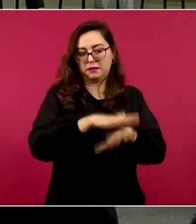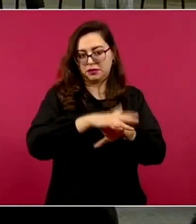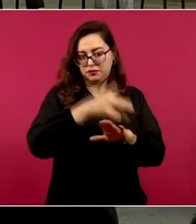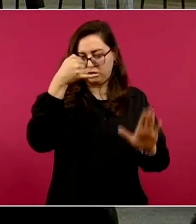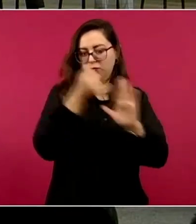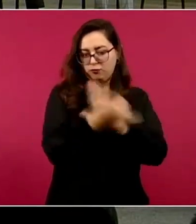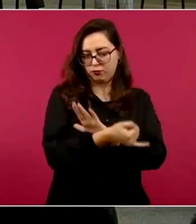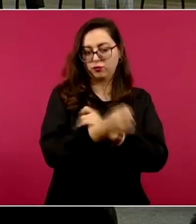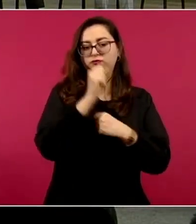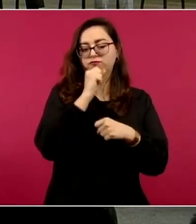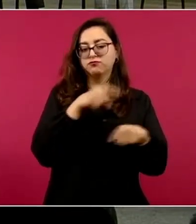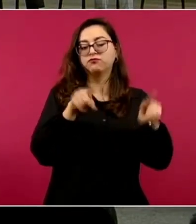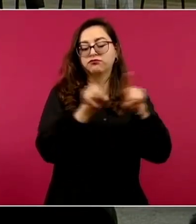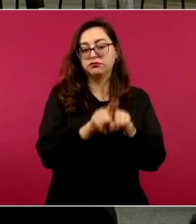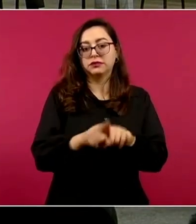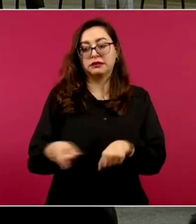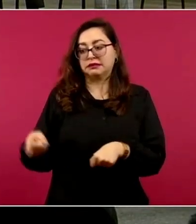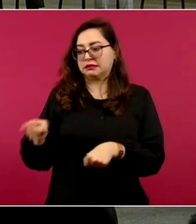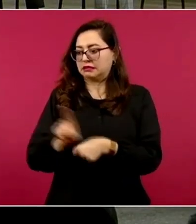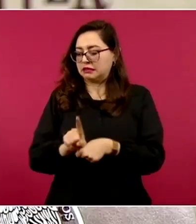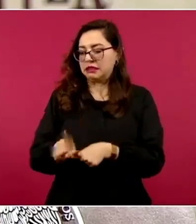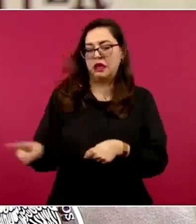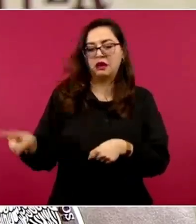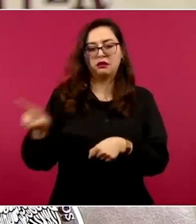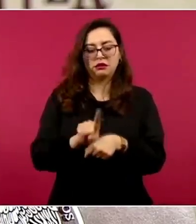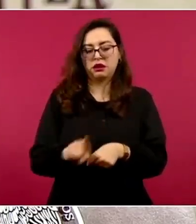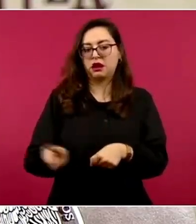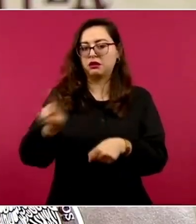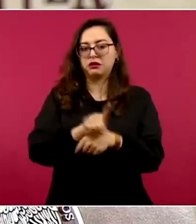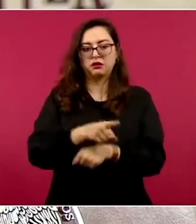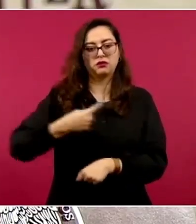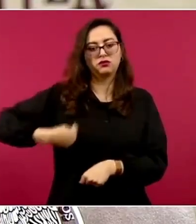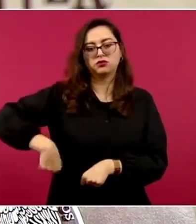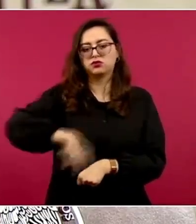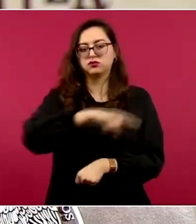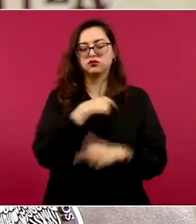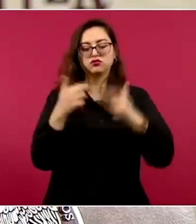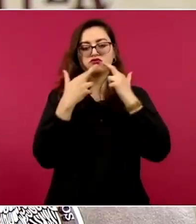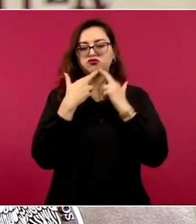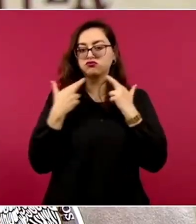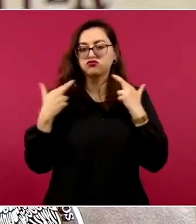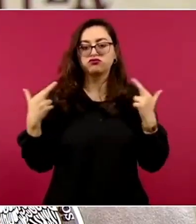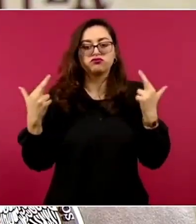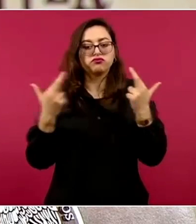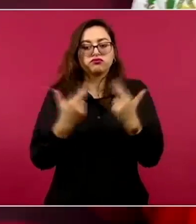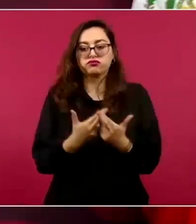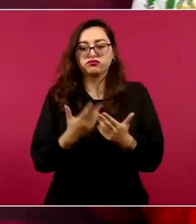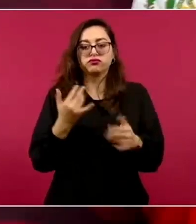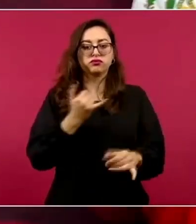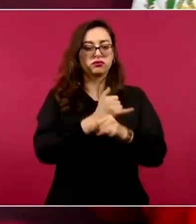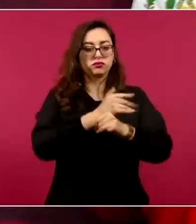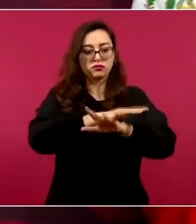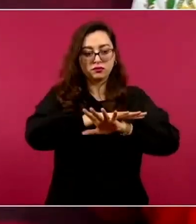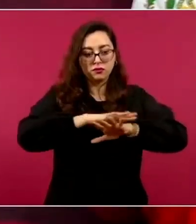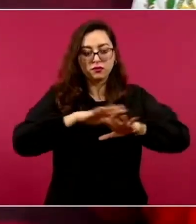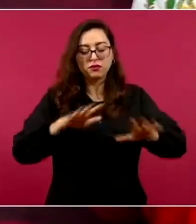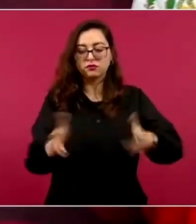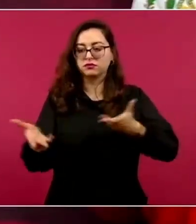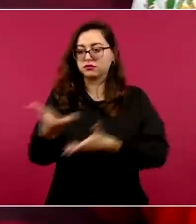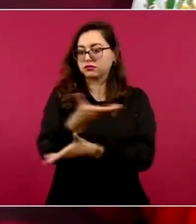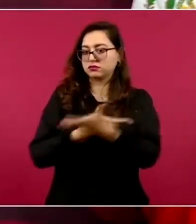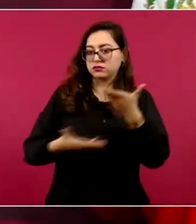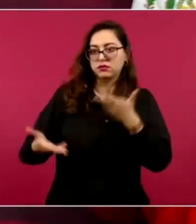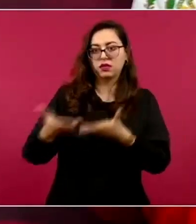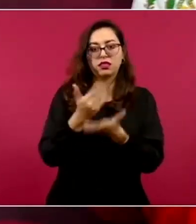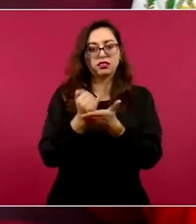diariamente y ahí le informamos qué es lo que está pasando, ahí se toman las decisiones en el Gabinete de Seguridad, pero